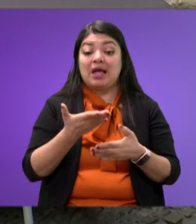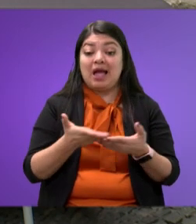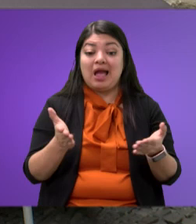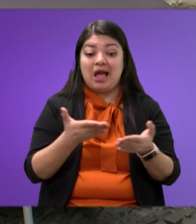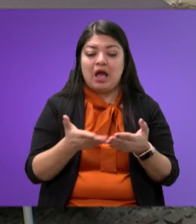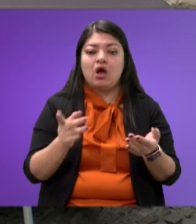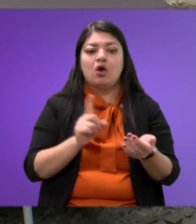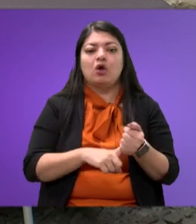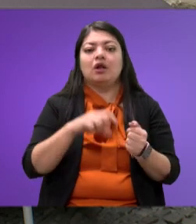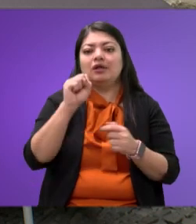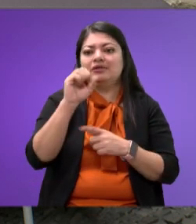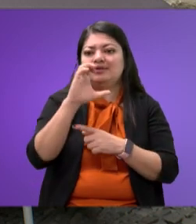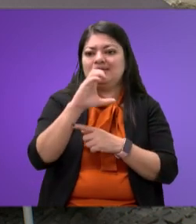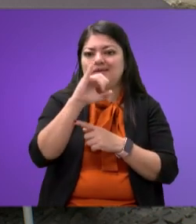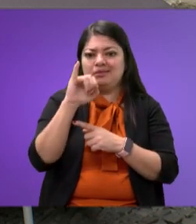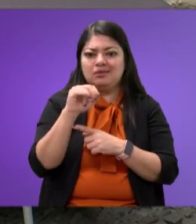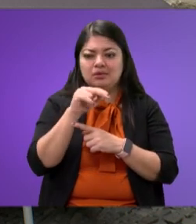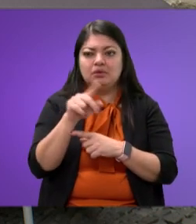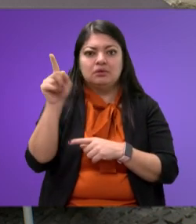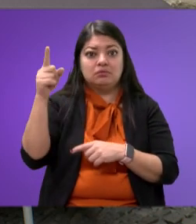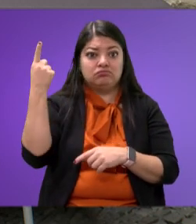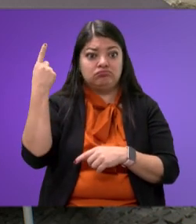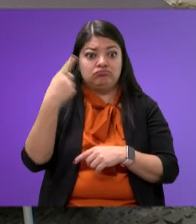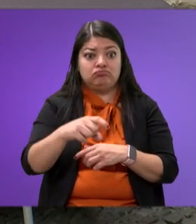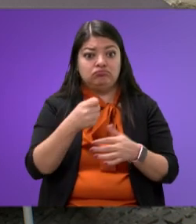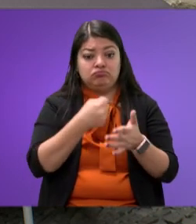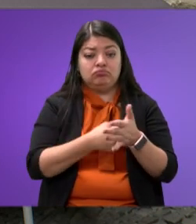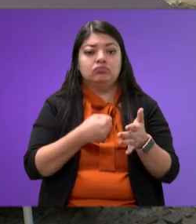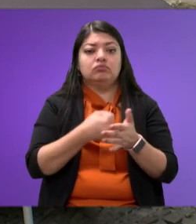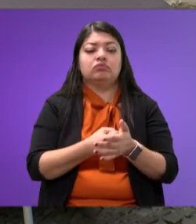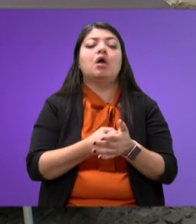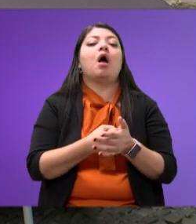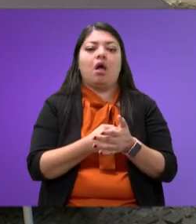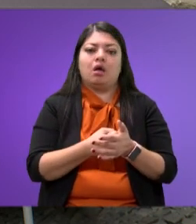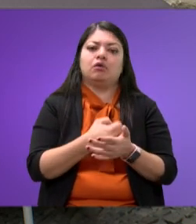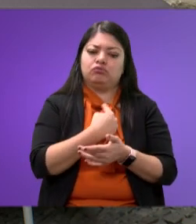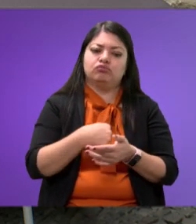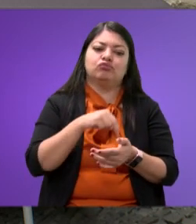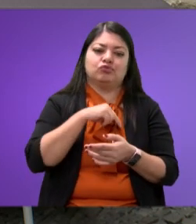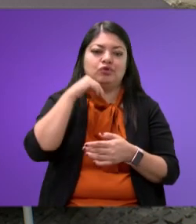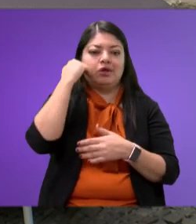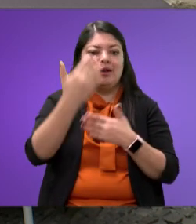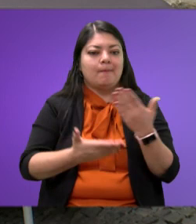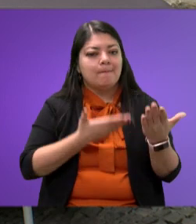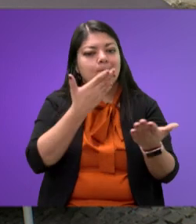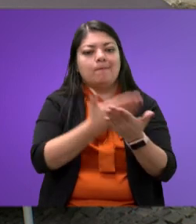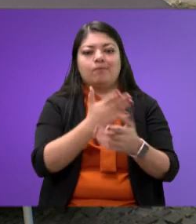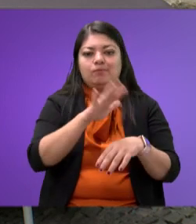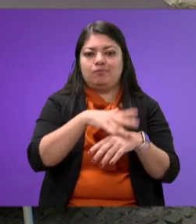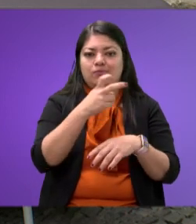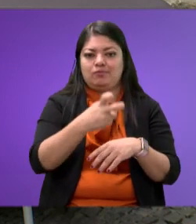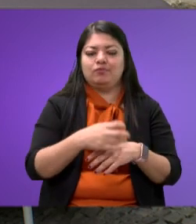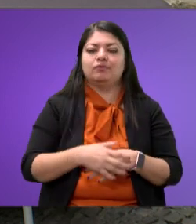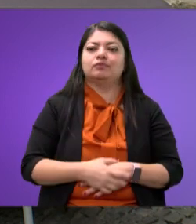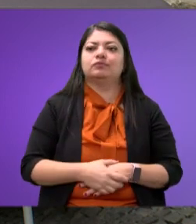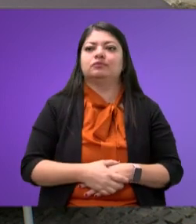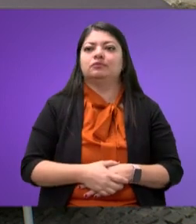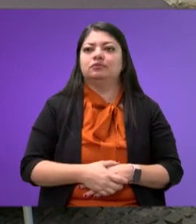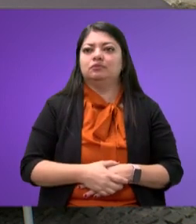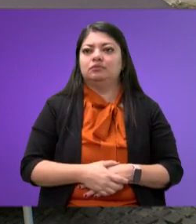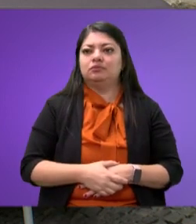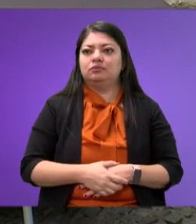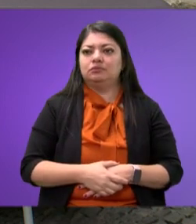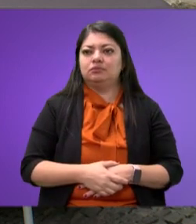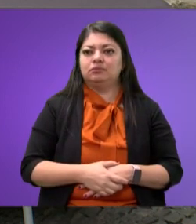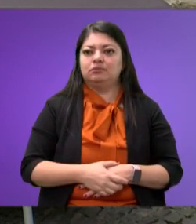Suprema Corte ya lo está exigiendo, pues es un buen momento para presentarla. ¿Hay un regreso que va a aparecer en la discusión de la